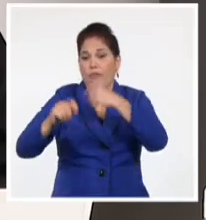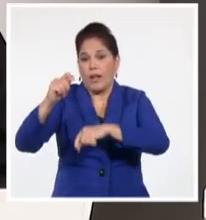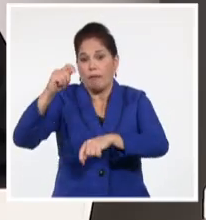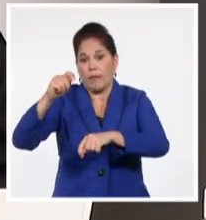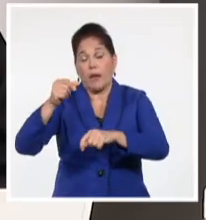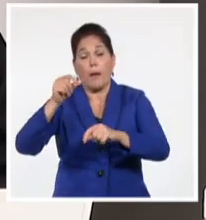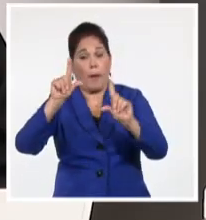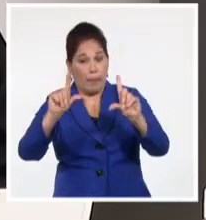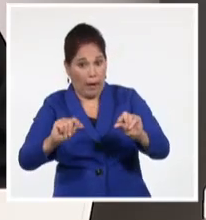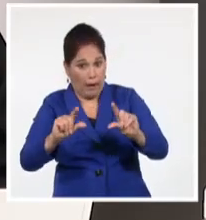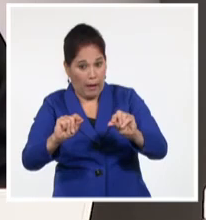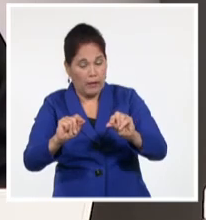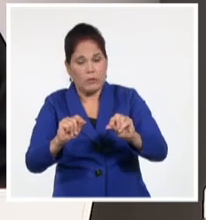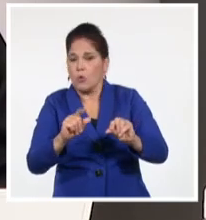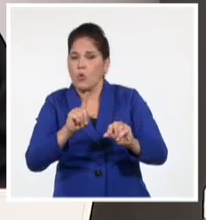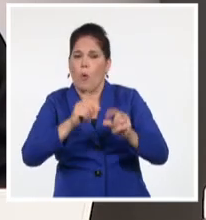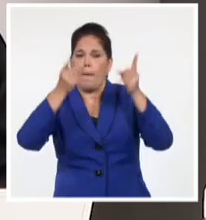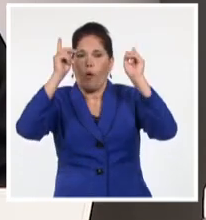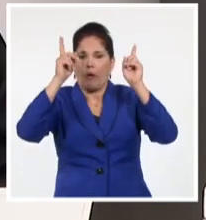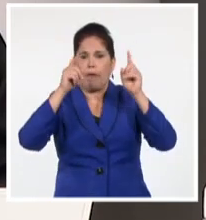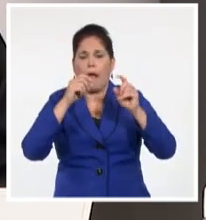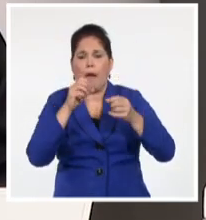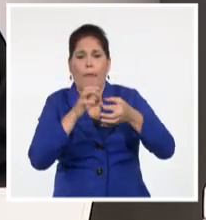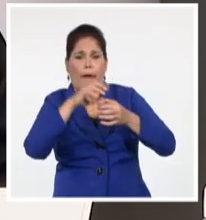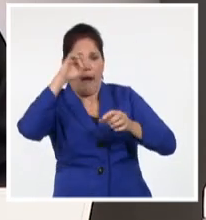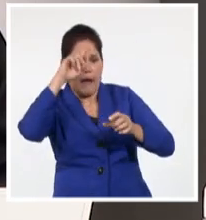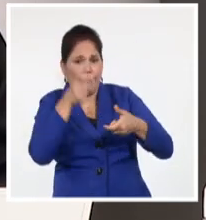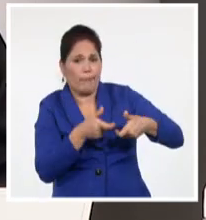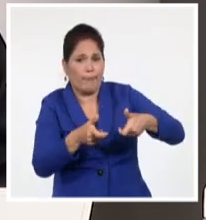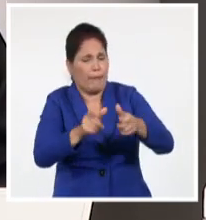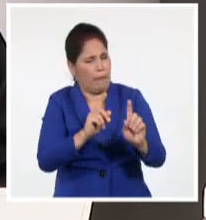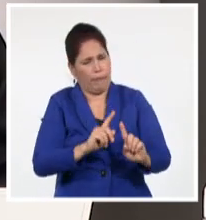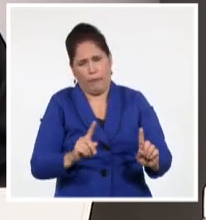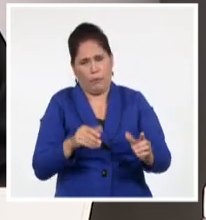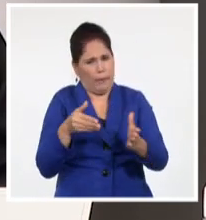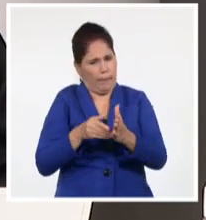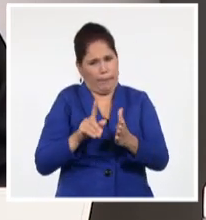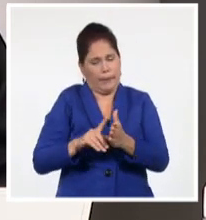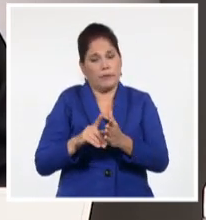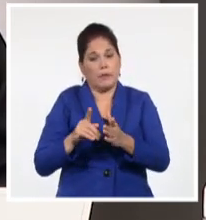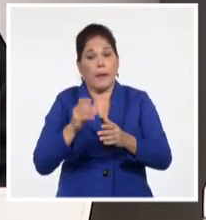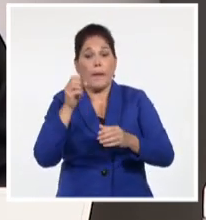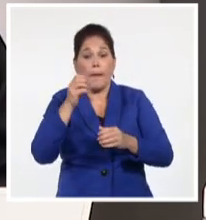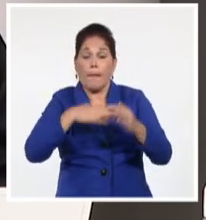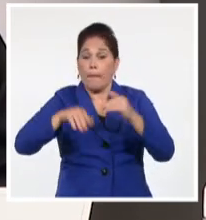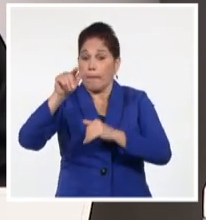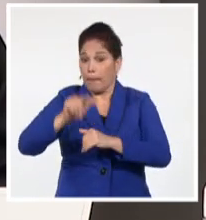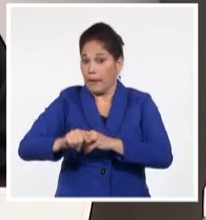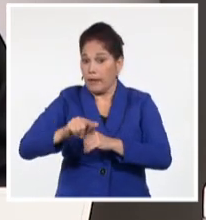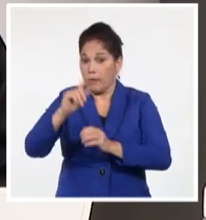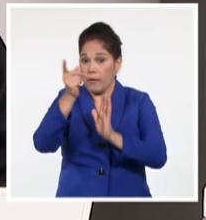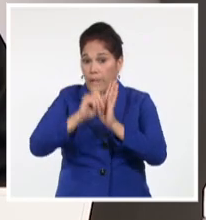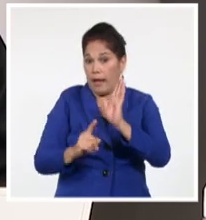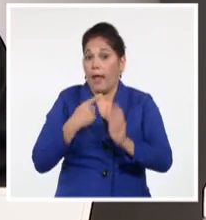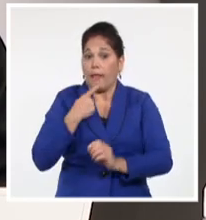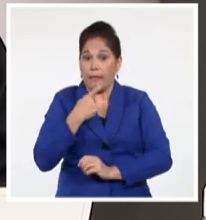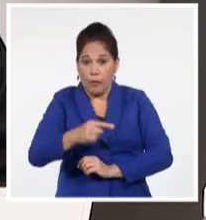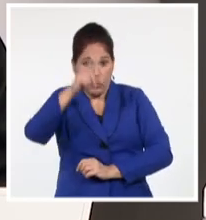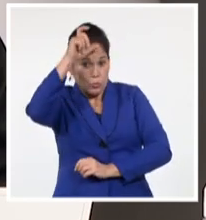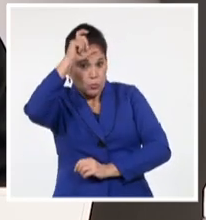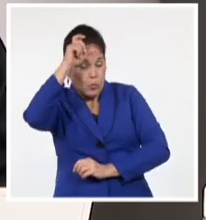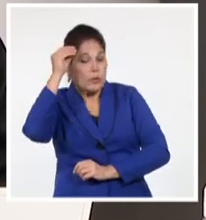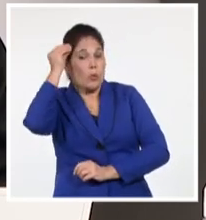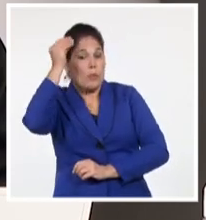razonables y evitar la politización de la provisión del hidrocarburo. El ministro de Energía turco precisó que su país está considerando